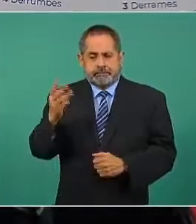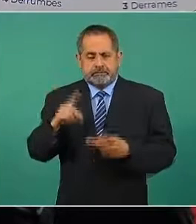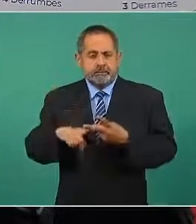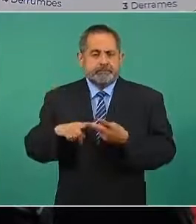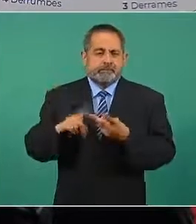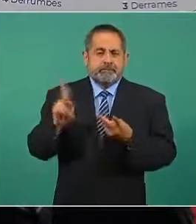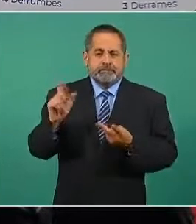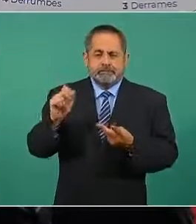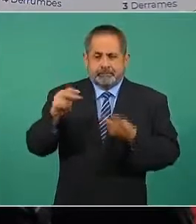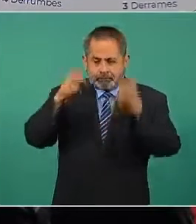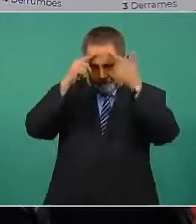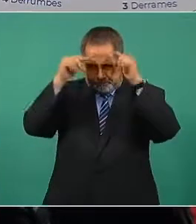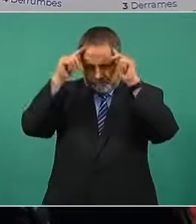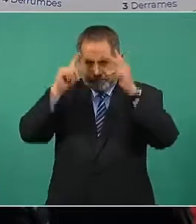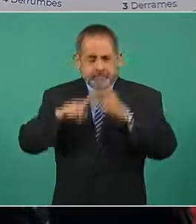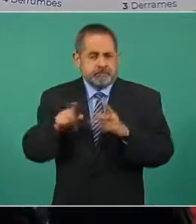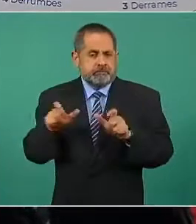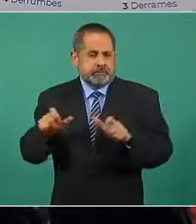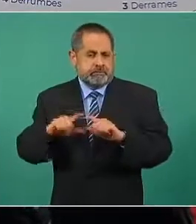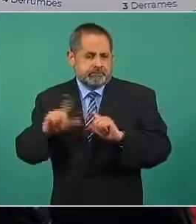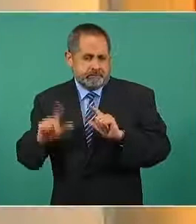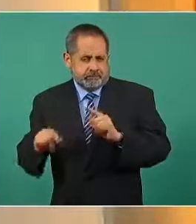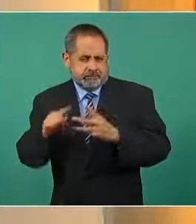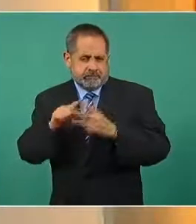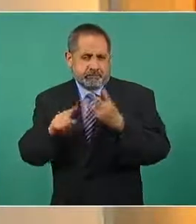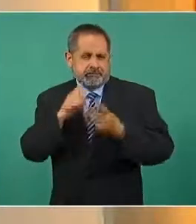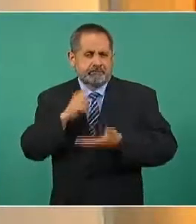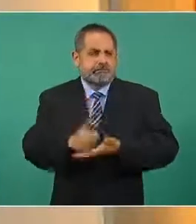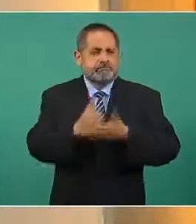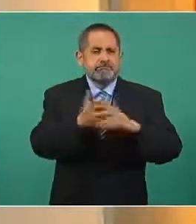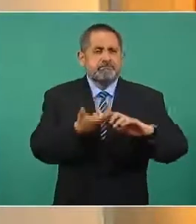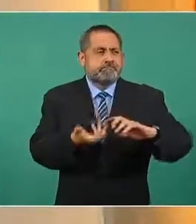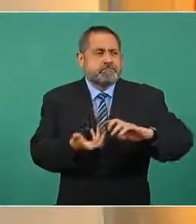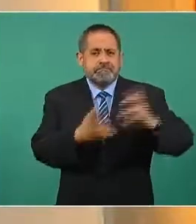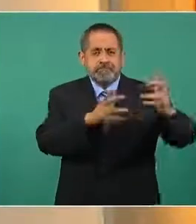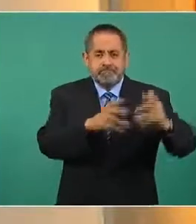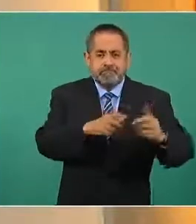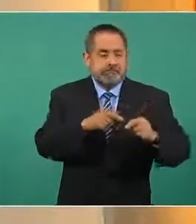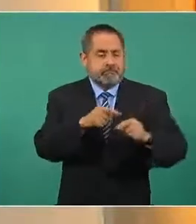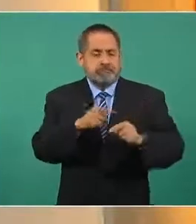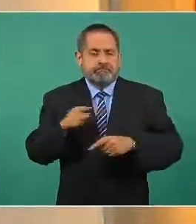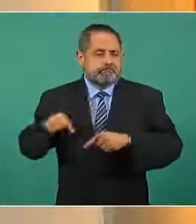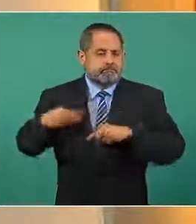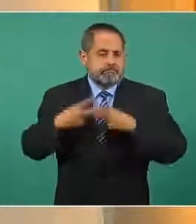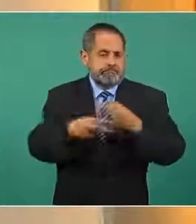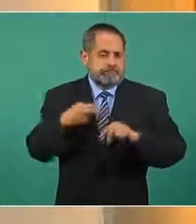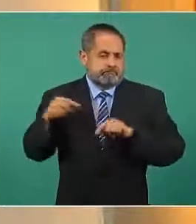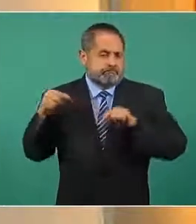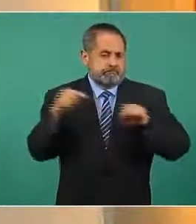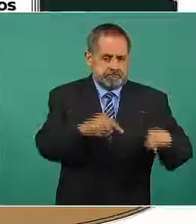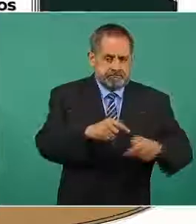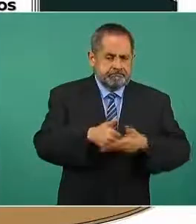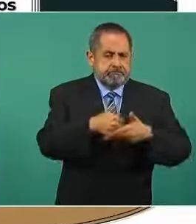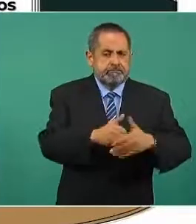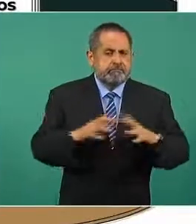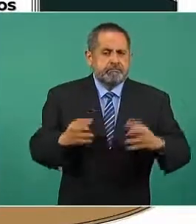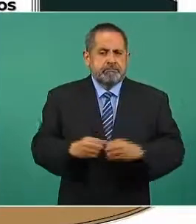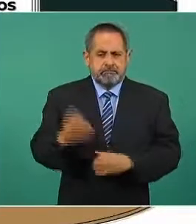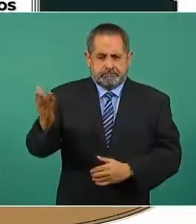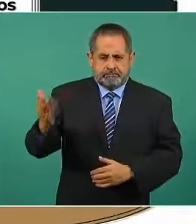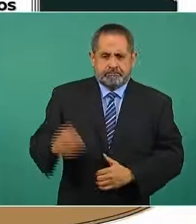plan de guardia nacional en cuanto a atención a desastres en el mes se han atendido 66